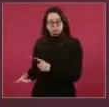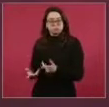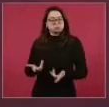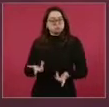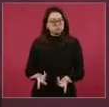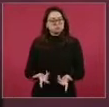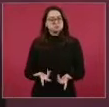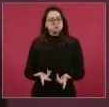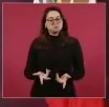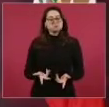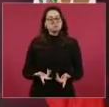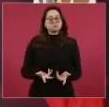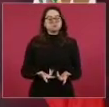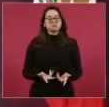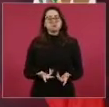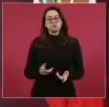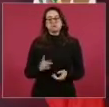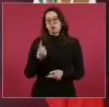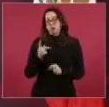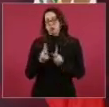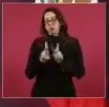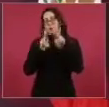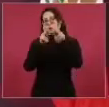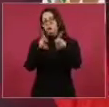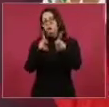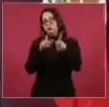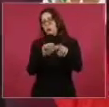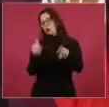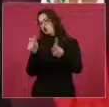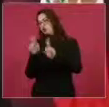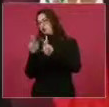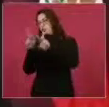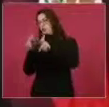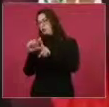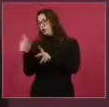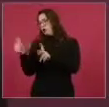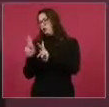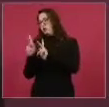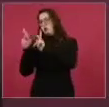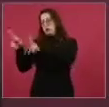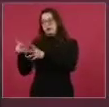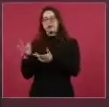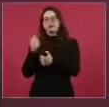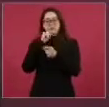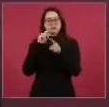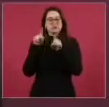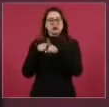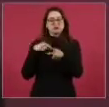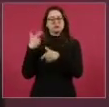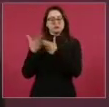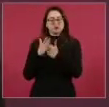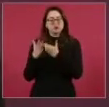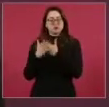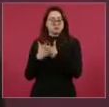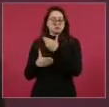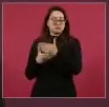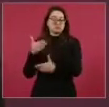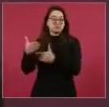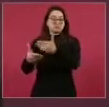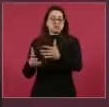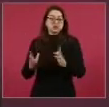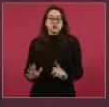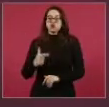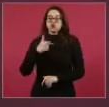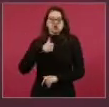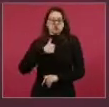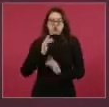nuevos cruces, nada más que eso ya corresponde a quien